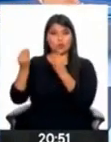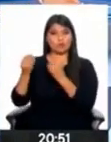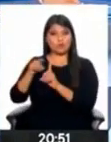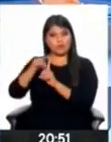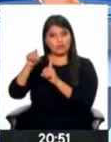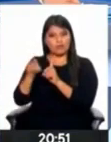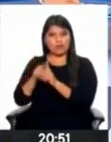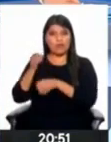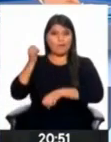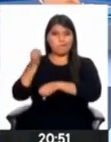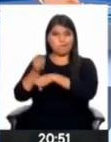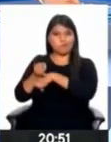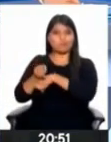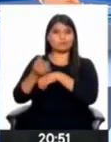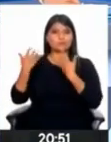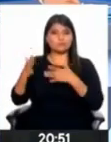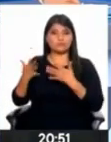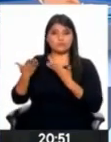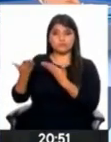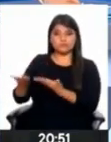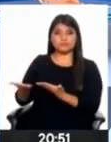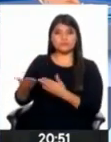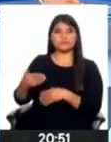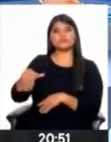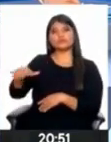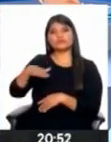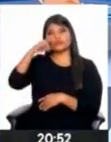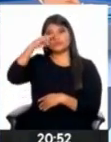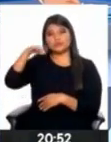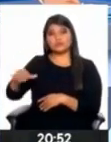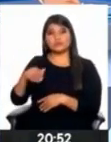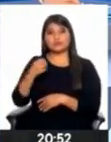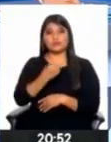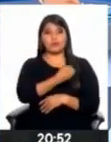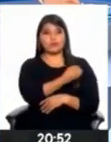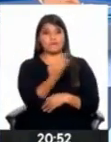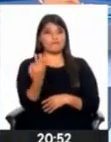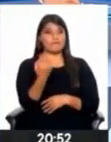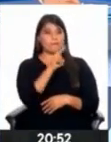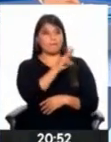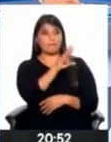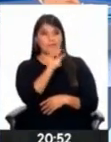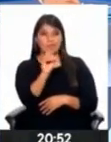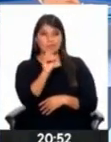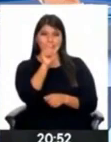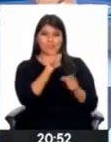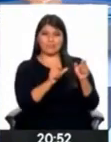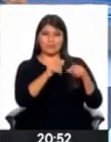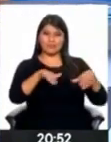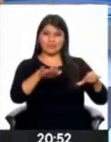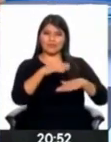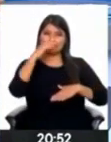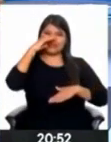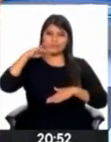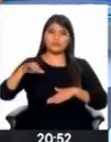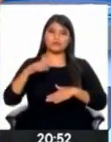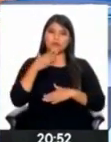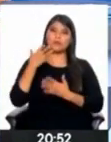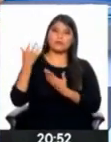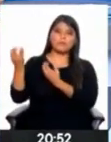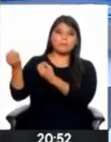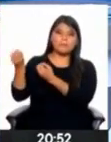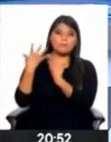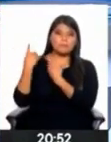sexual. Si es en el que cada 20 de estas menores son víctimas de manera diaria, conversamos con especialistas para